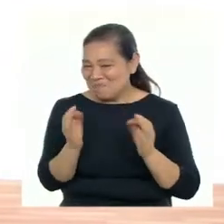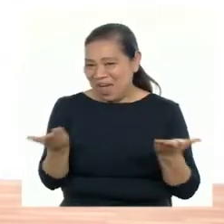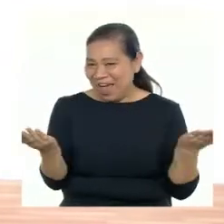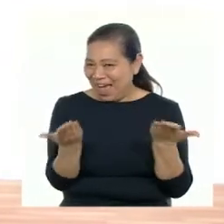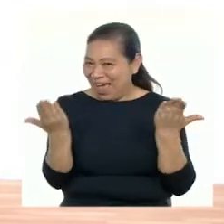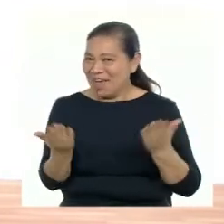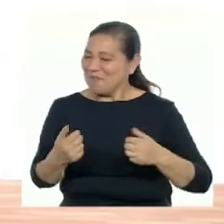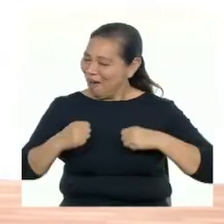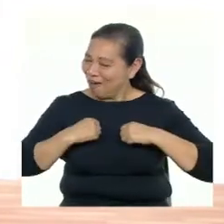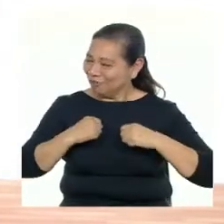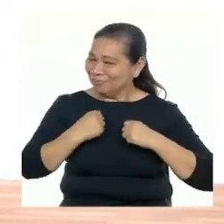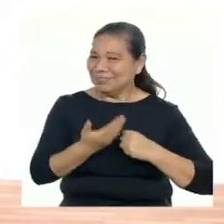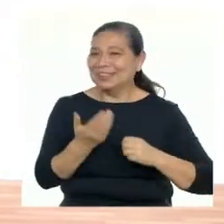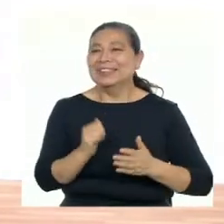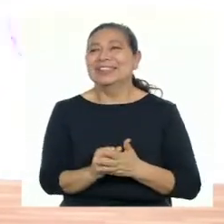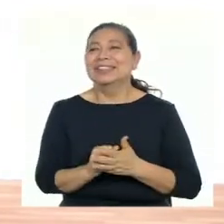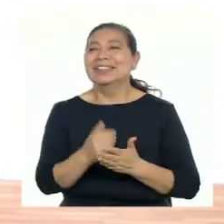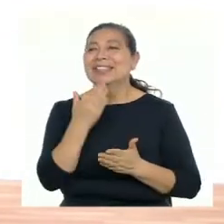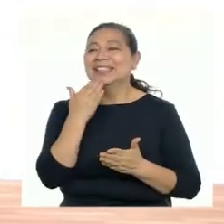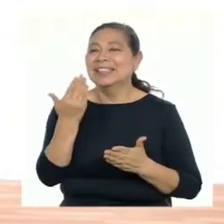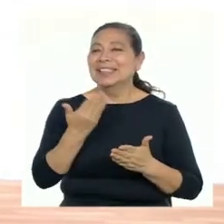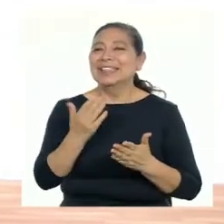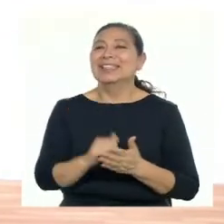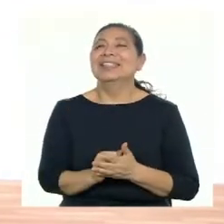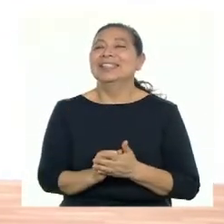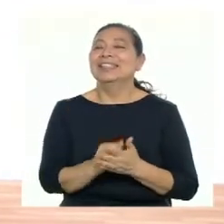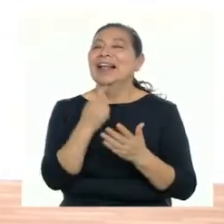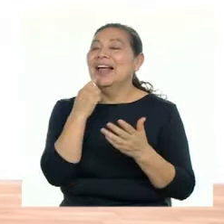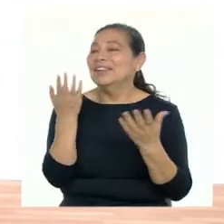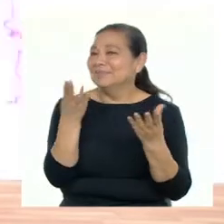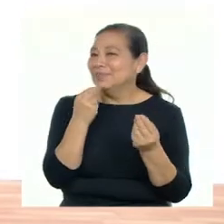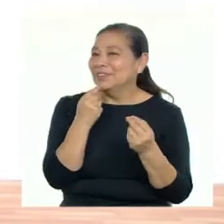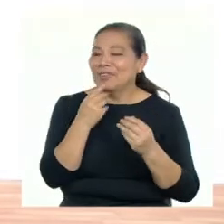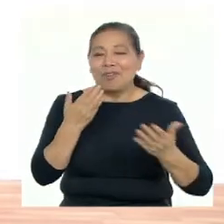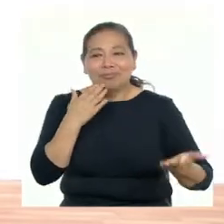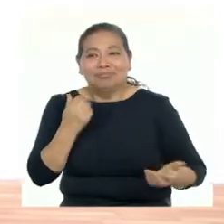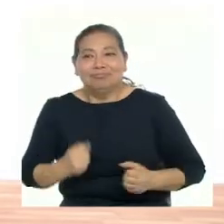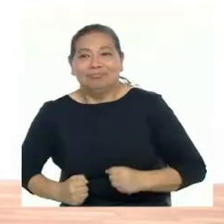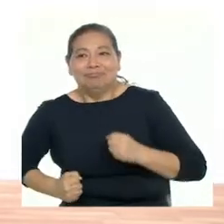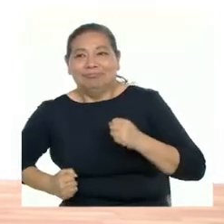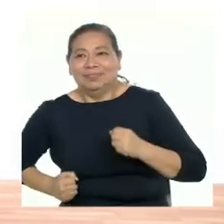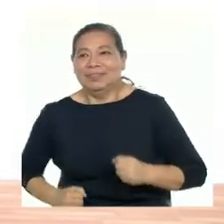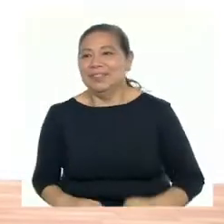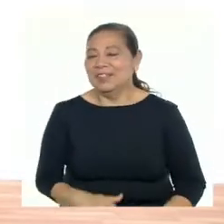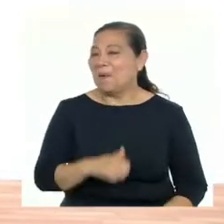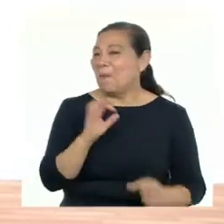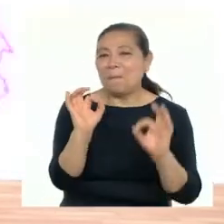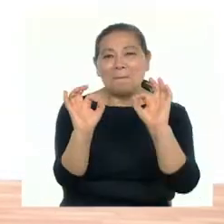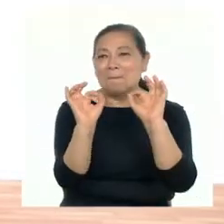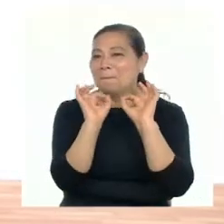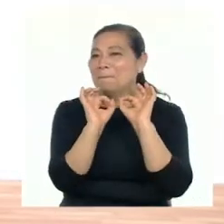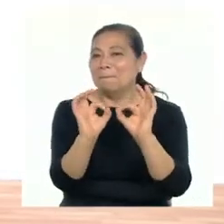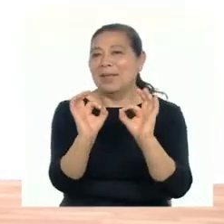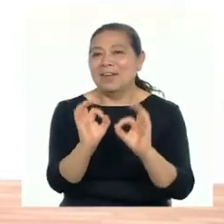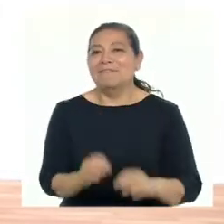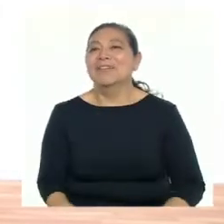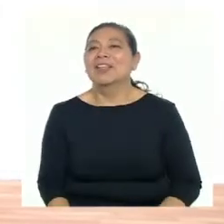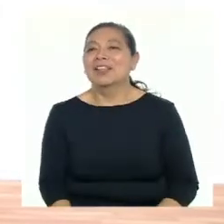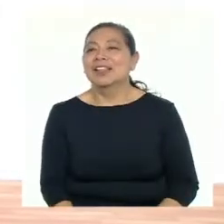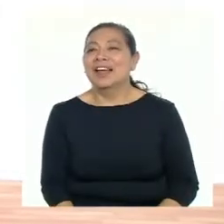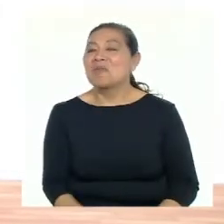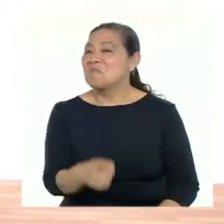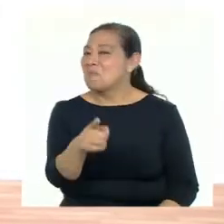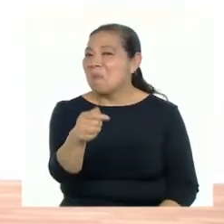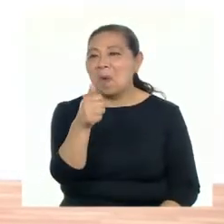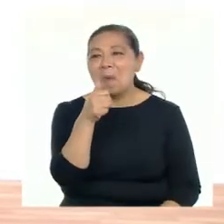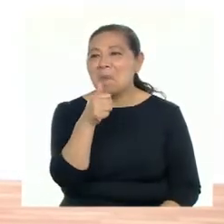Actividad física. ¡Muy bien! ¡Vamos, vamos, vamos! ¡Nos balanceamos! ¡Perfecto! Lo